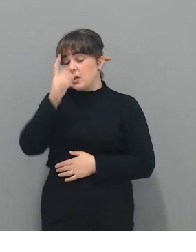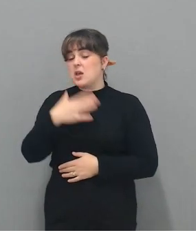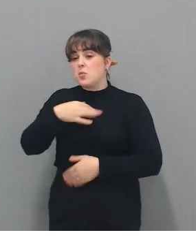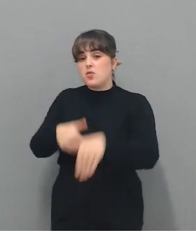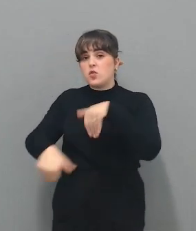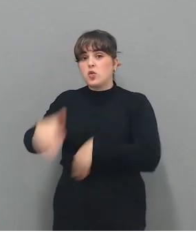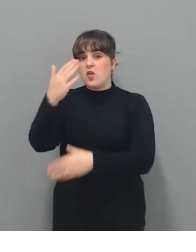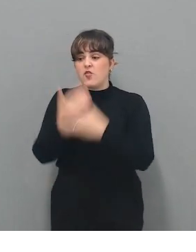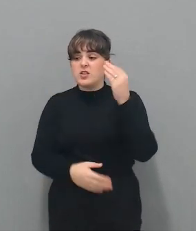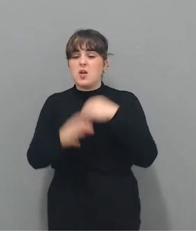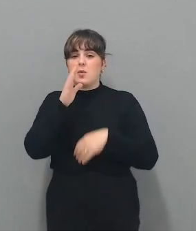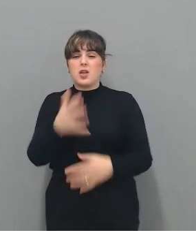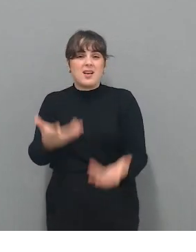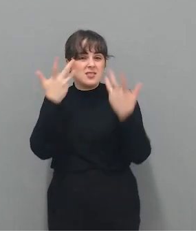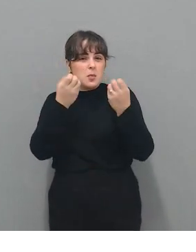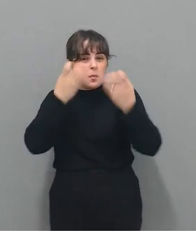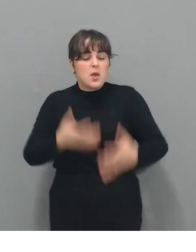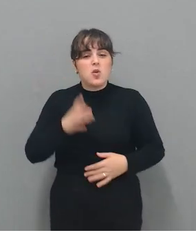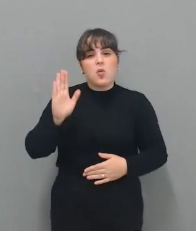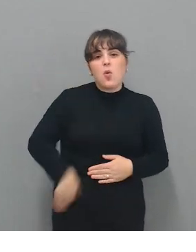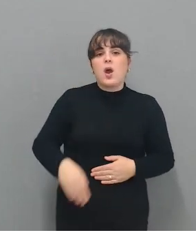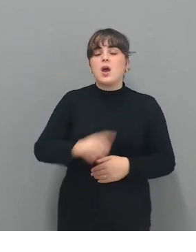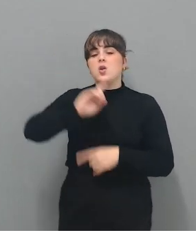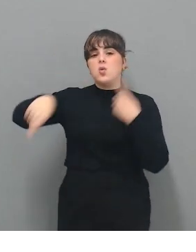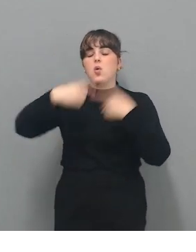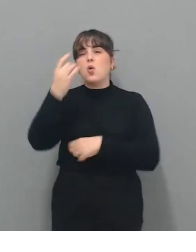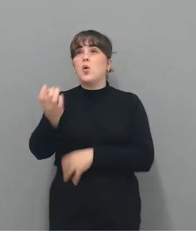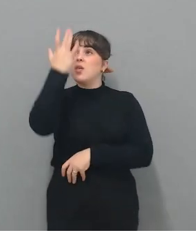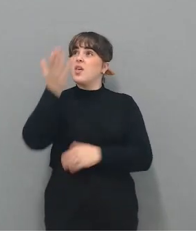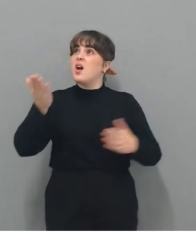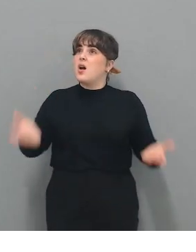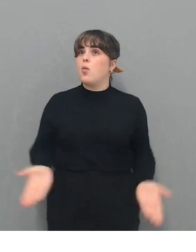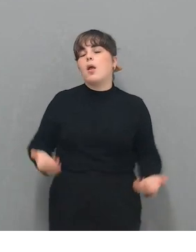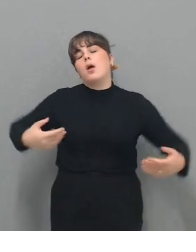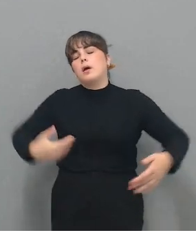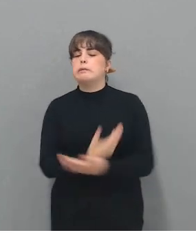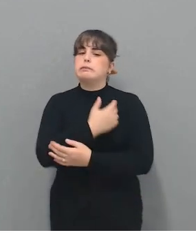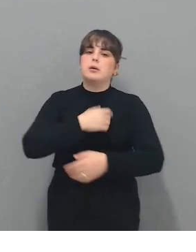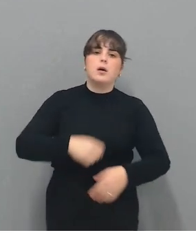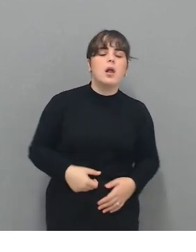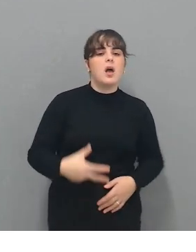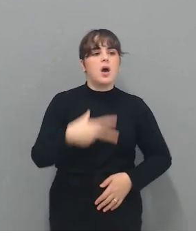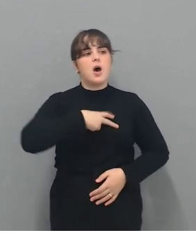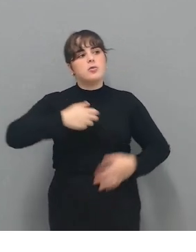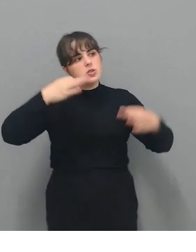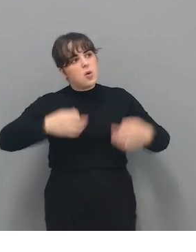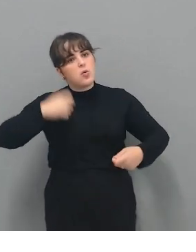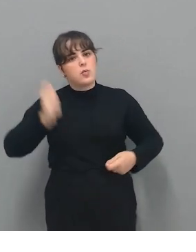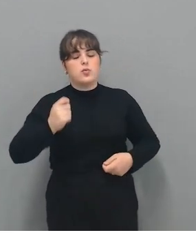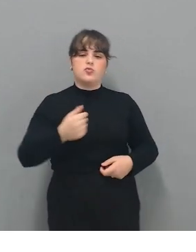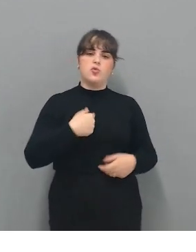tener un buen asesoramiento. Porque luego está la idea de que, si voy a un abogado va a ser muy caro, mejor lo hago por mi cuenta.